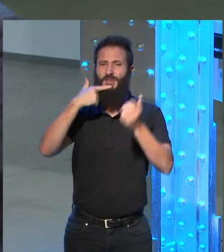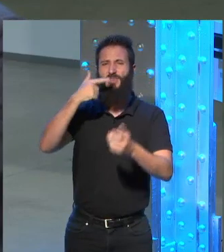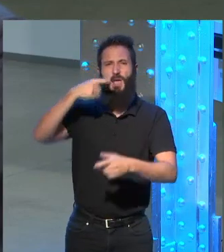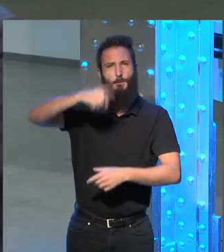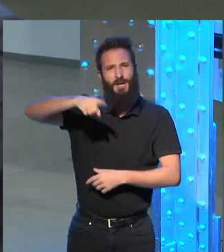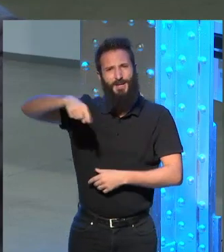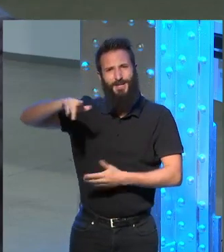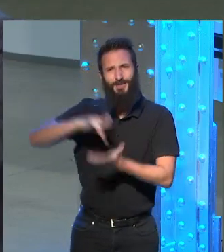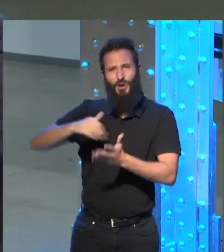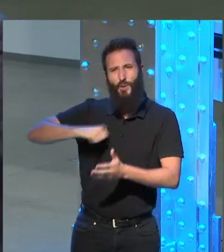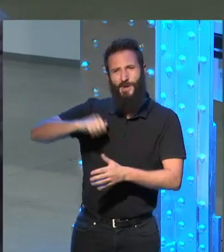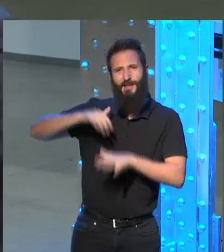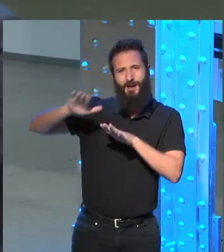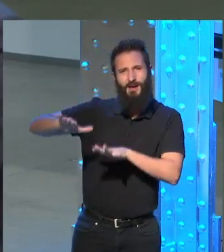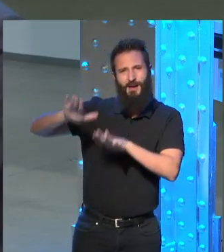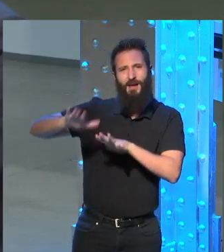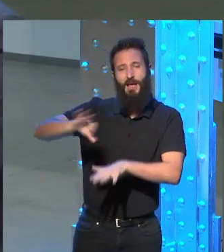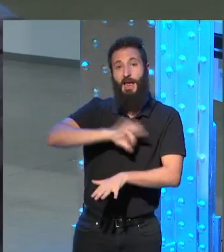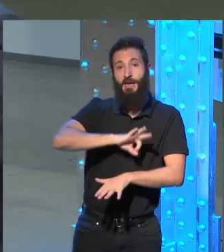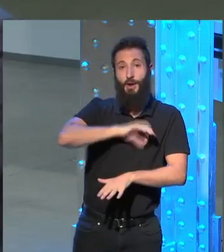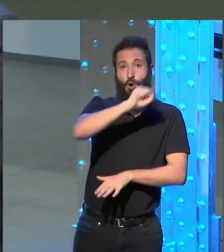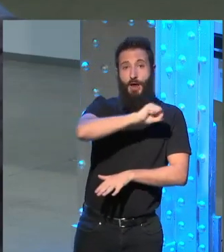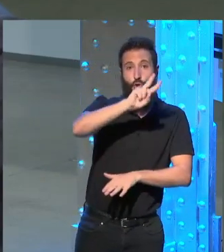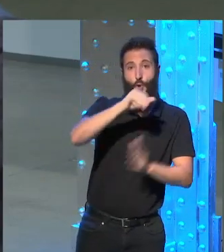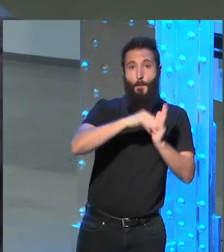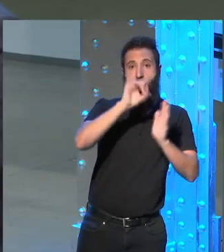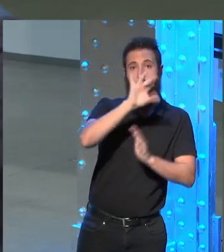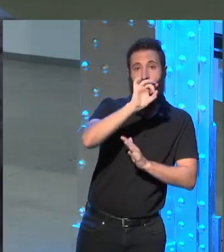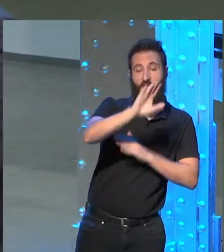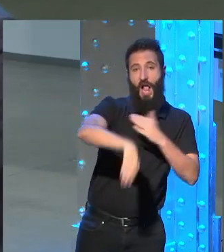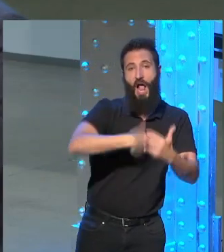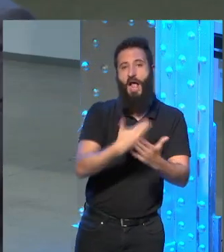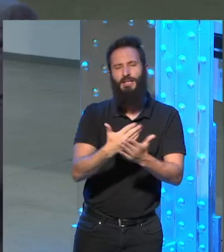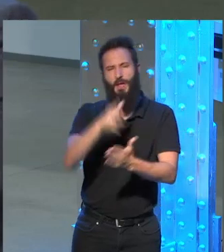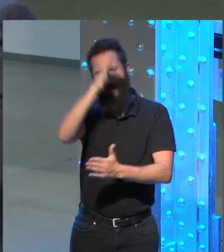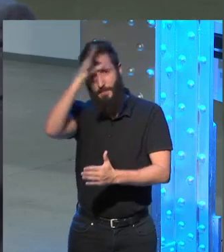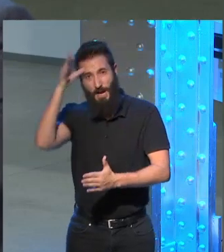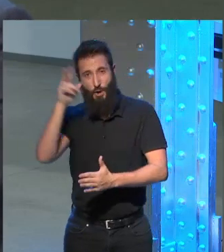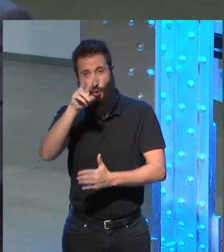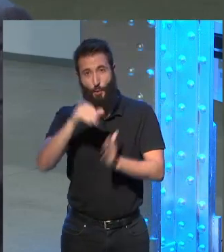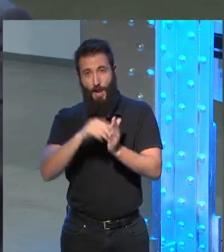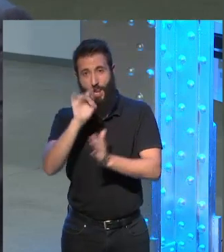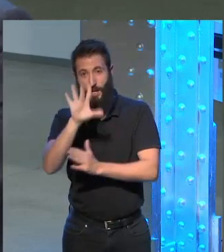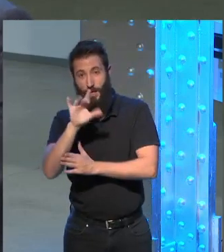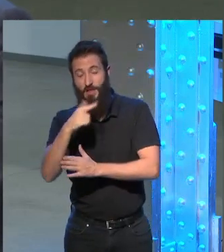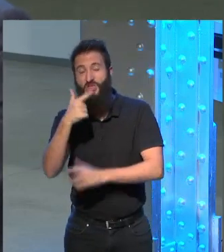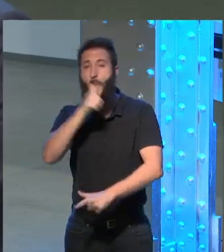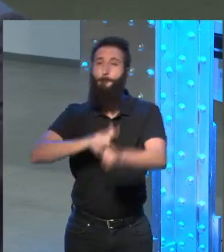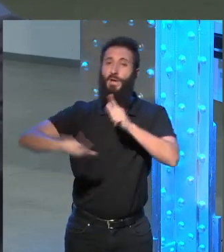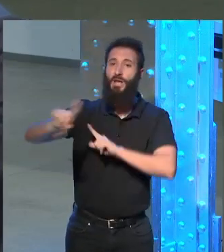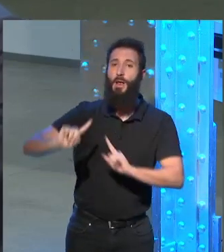meses en el hospital desde enero de 2015 hasta el verano prácticamente y el primer viaje que hace